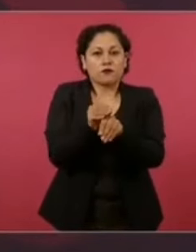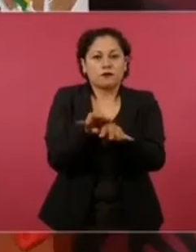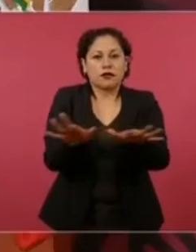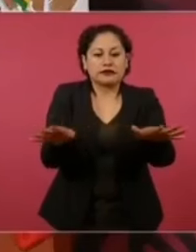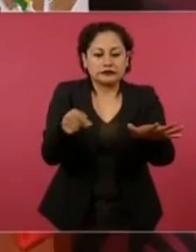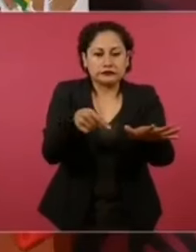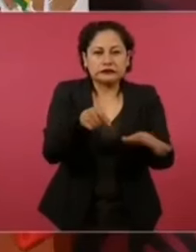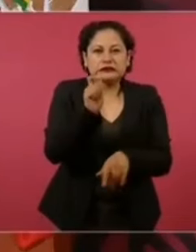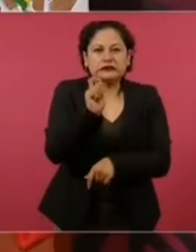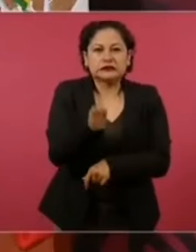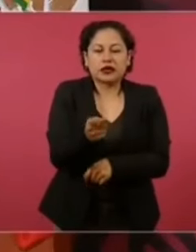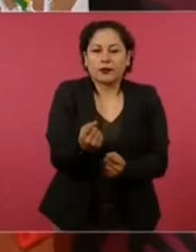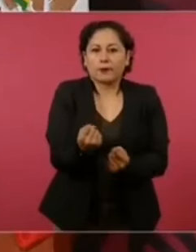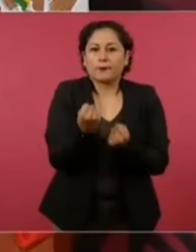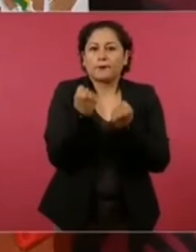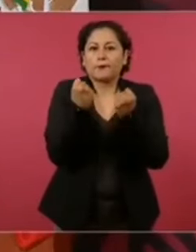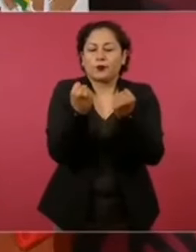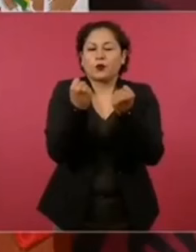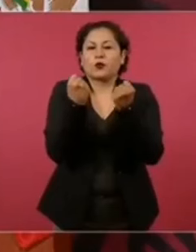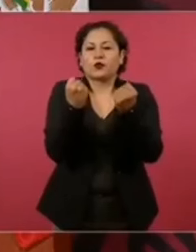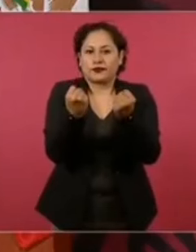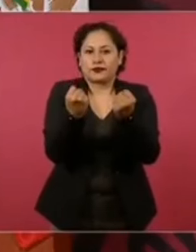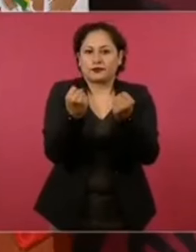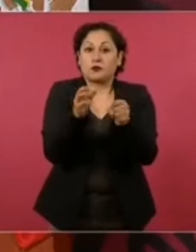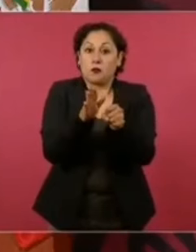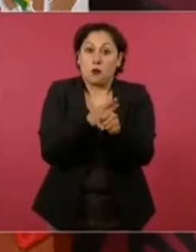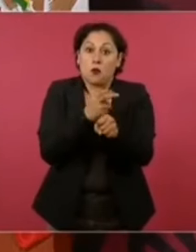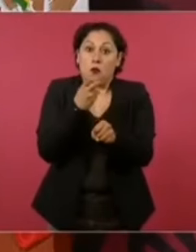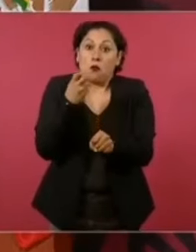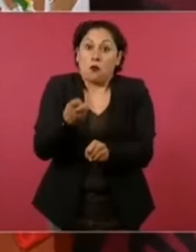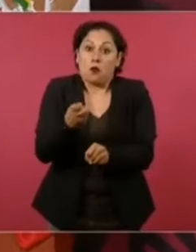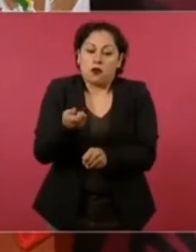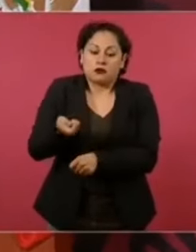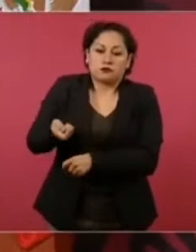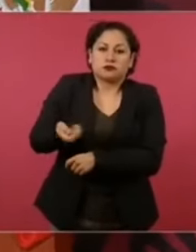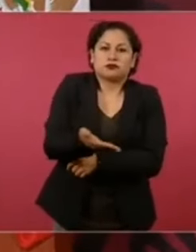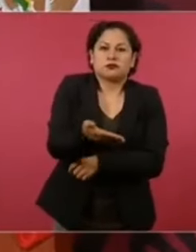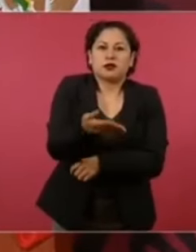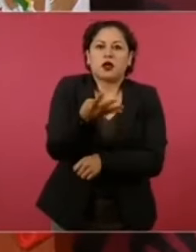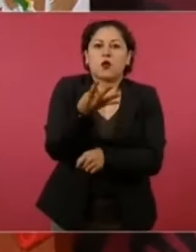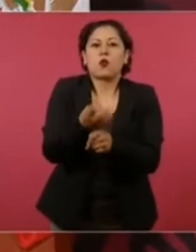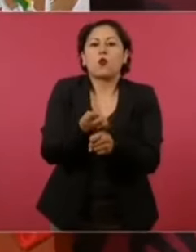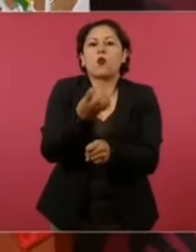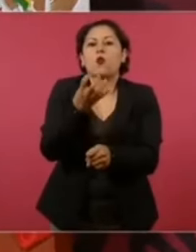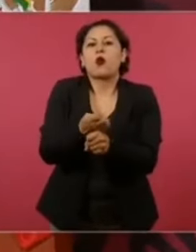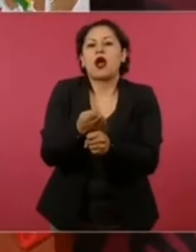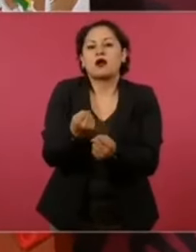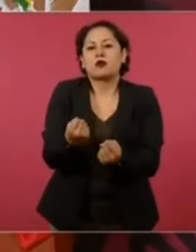cuarto poder por